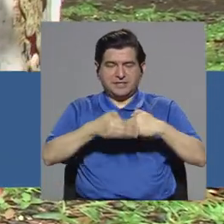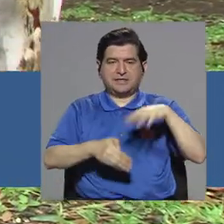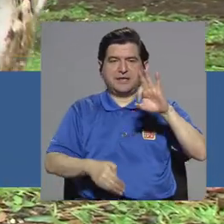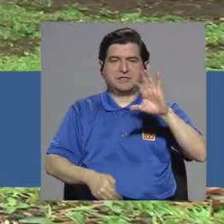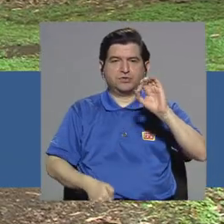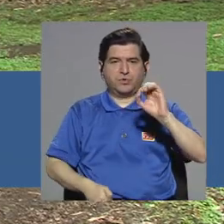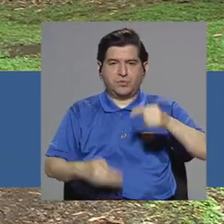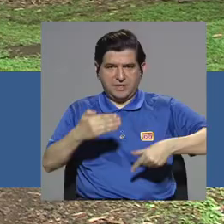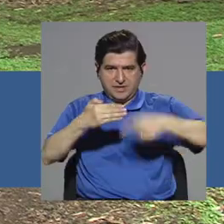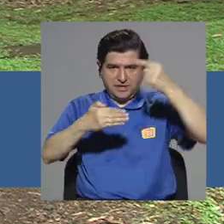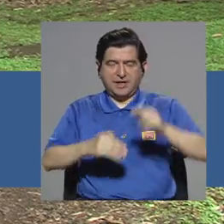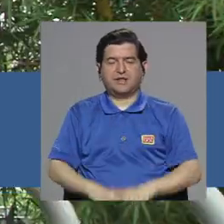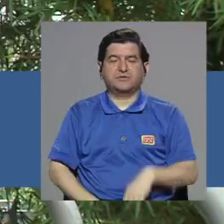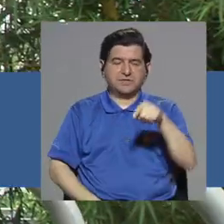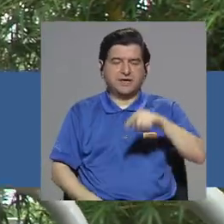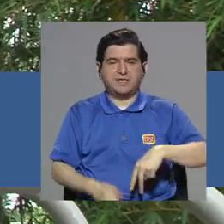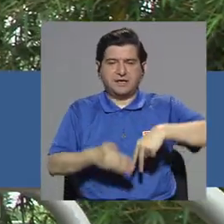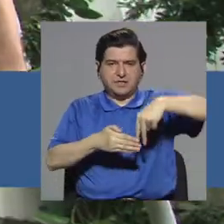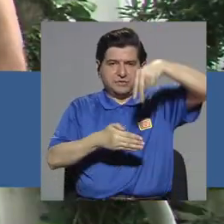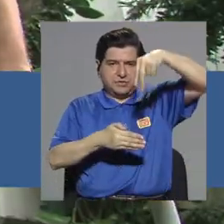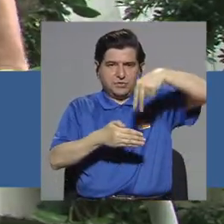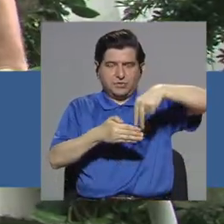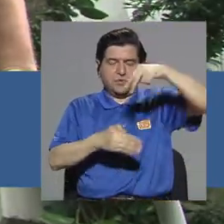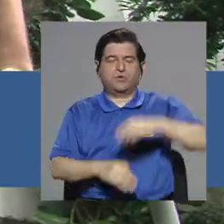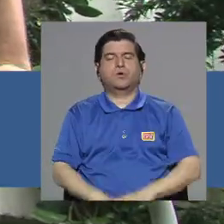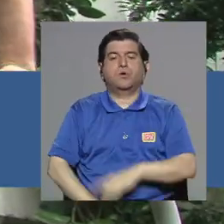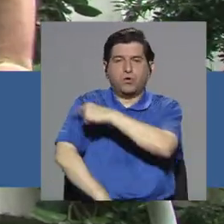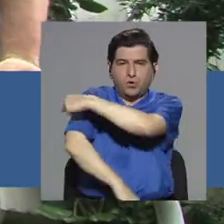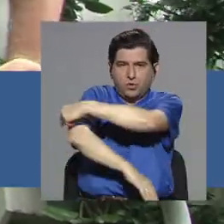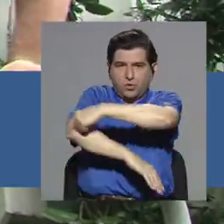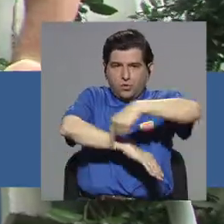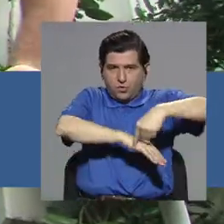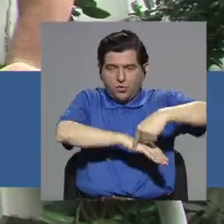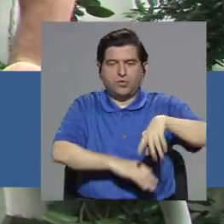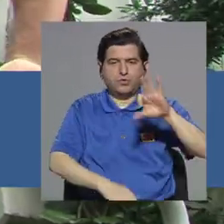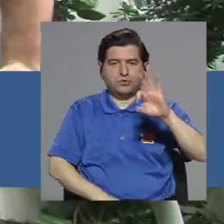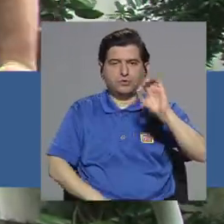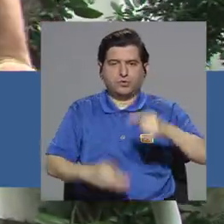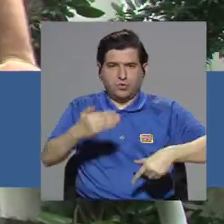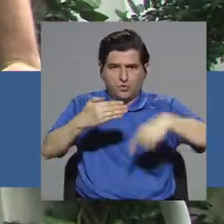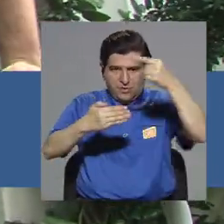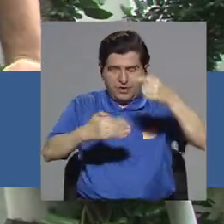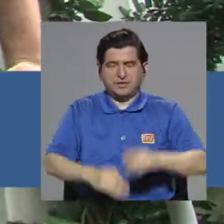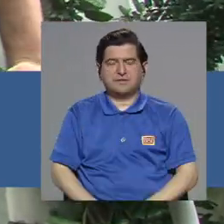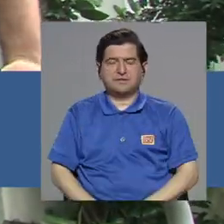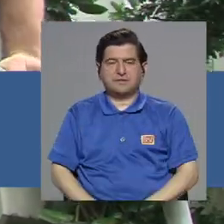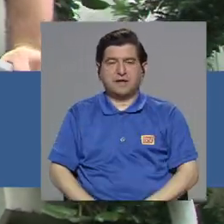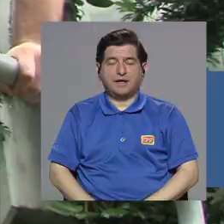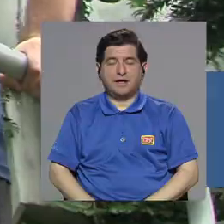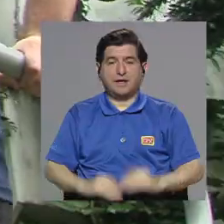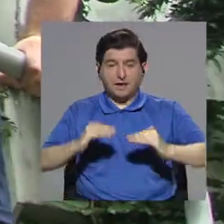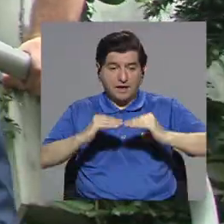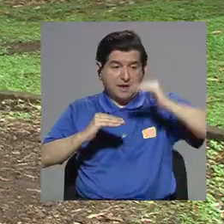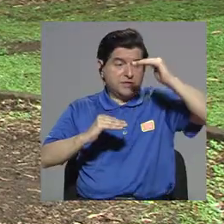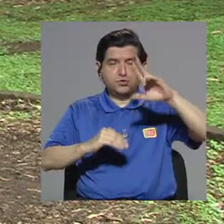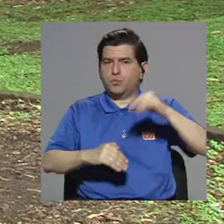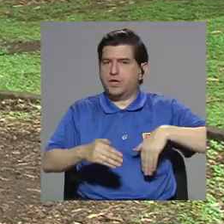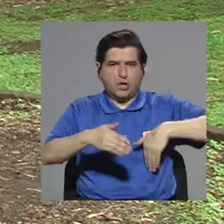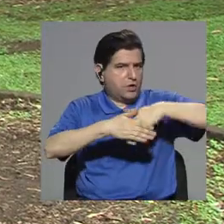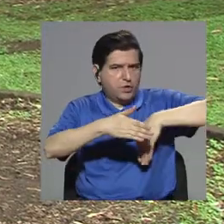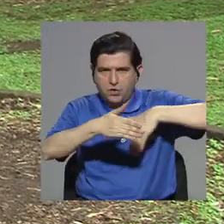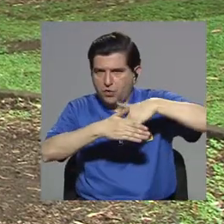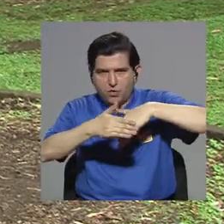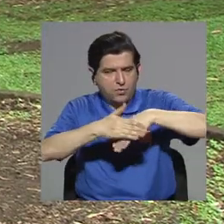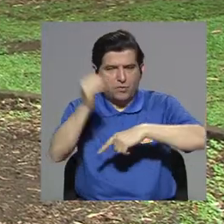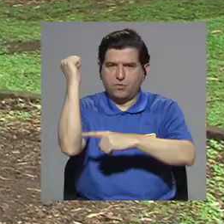atrás en 90 grados y lo que vamos a hacer es bajar y subir. Recordemos que los codos van máximo a 90 grados y cuando sube, nos hace